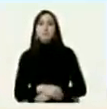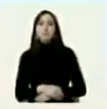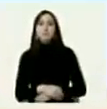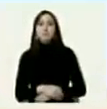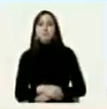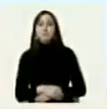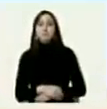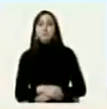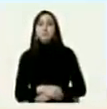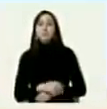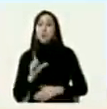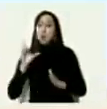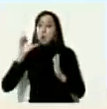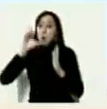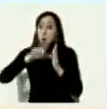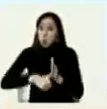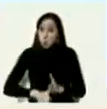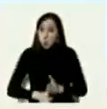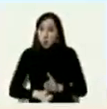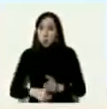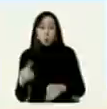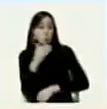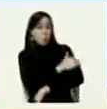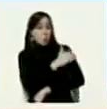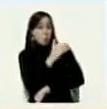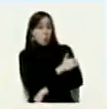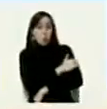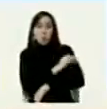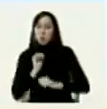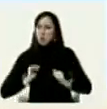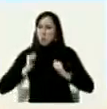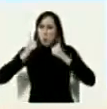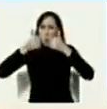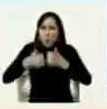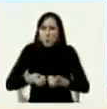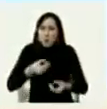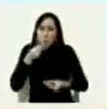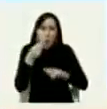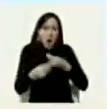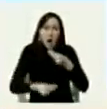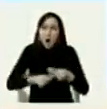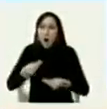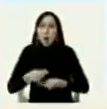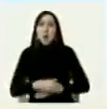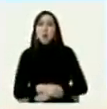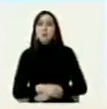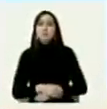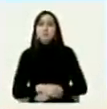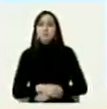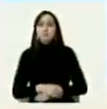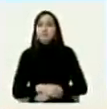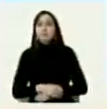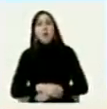luego con esta oposición la oposición comenzó a desgajarse a dividirse